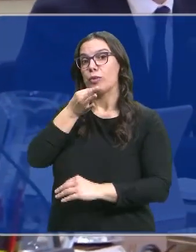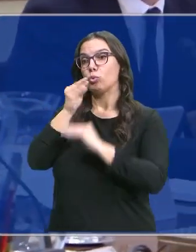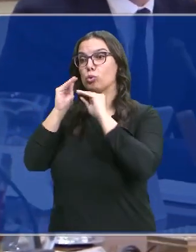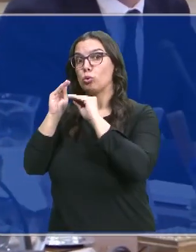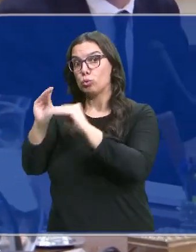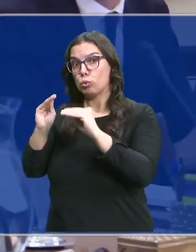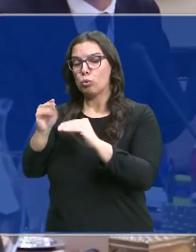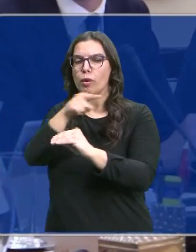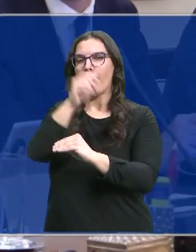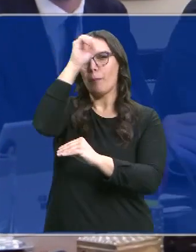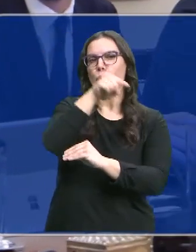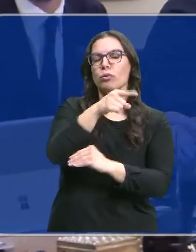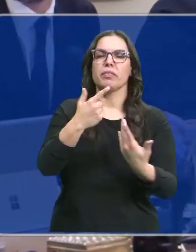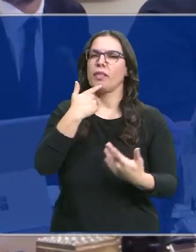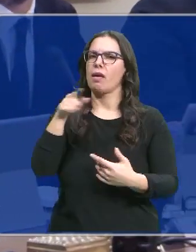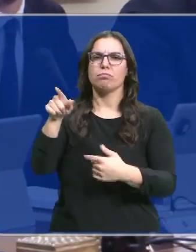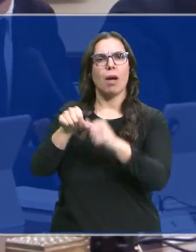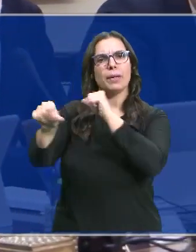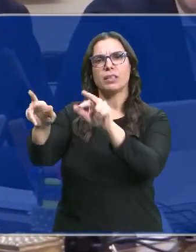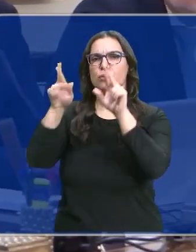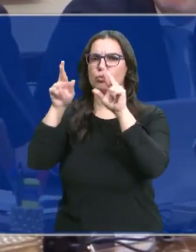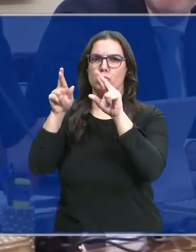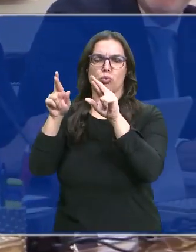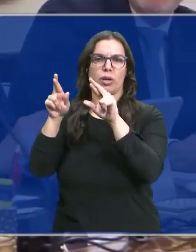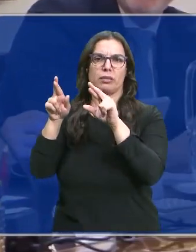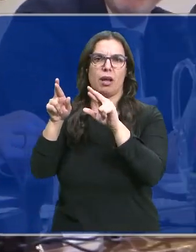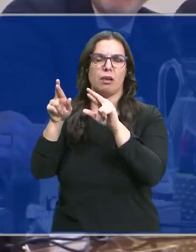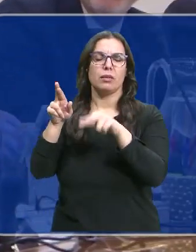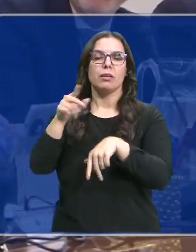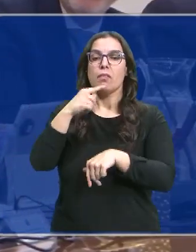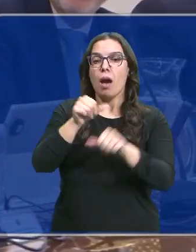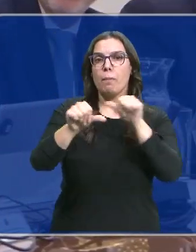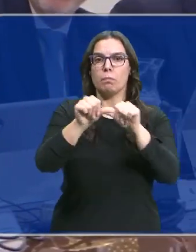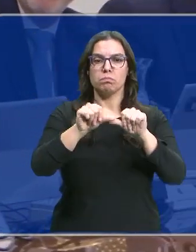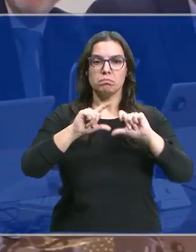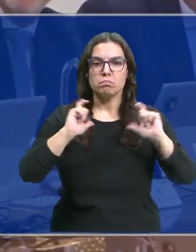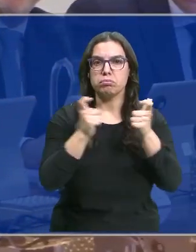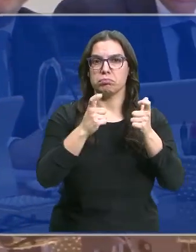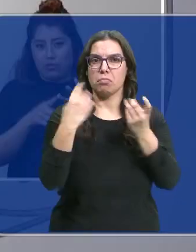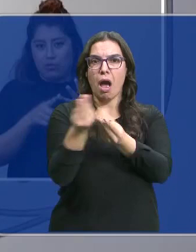les ha deseado toda la suerte y dice que el ambiente ahora mismo en el Consejo de Ministros es magnífico.